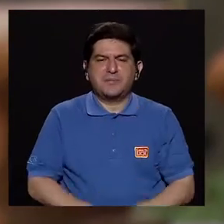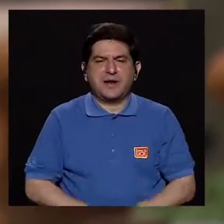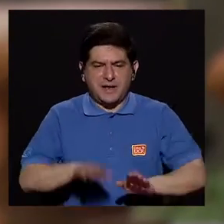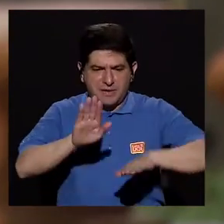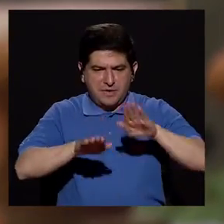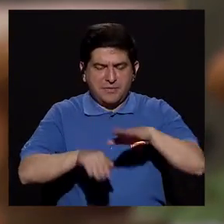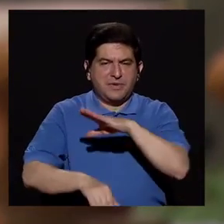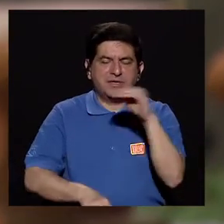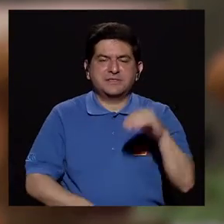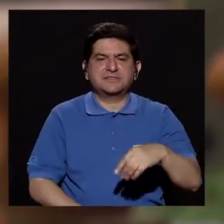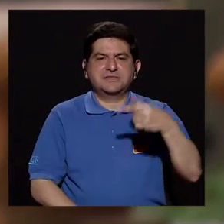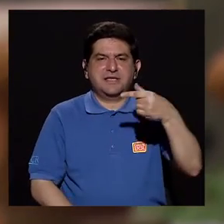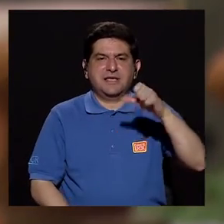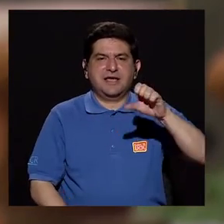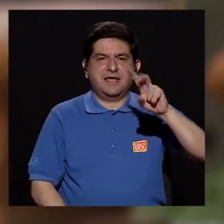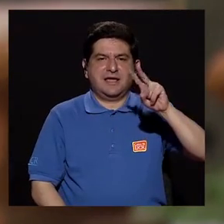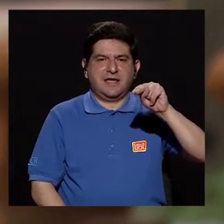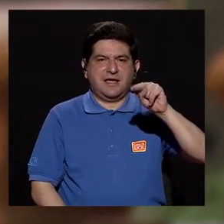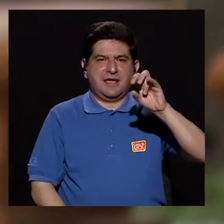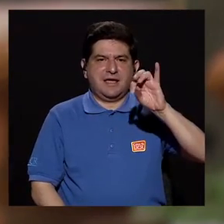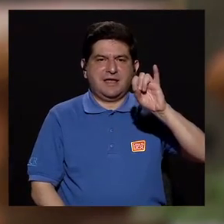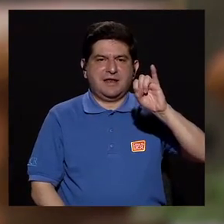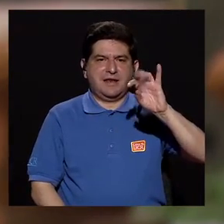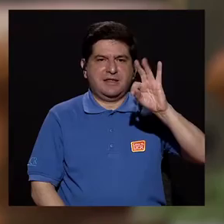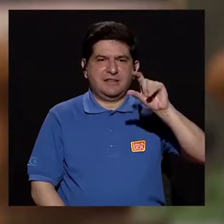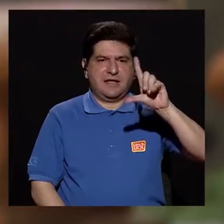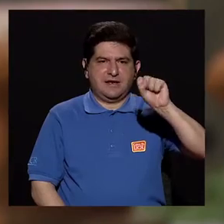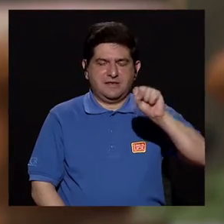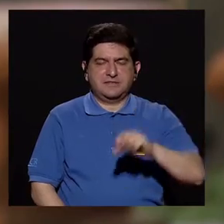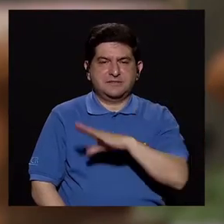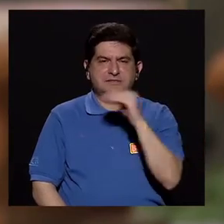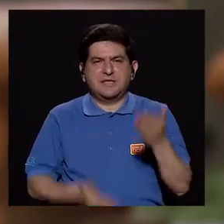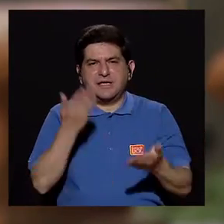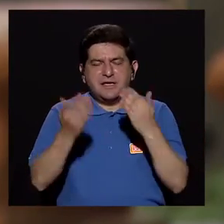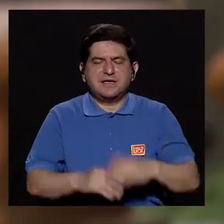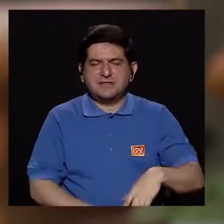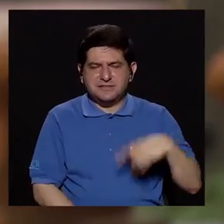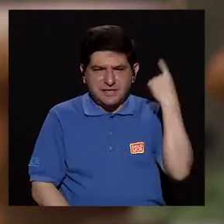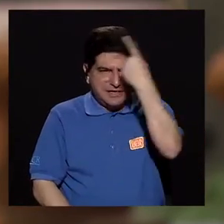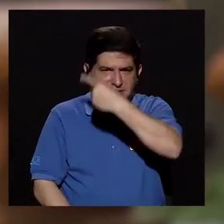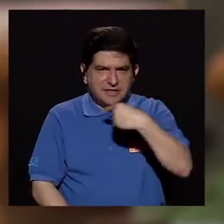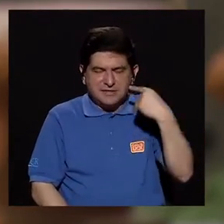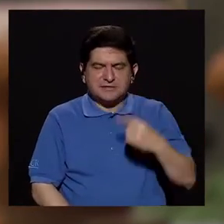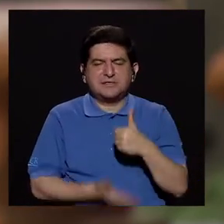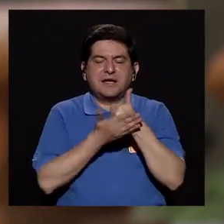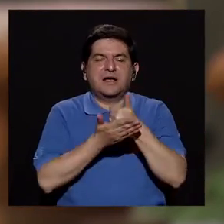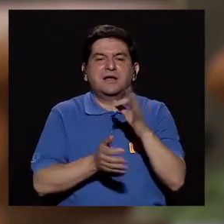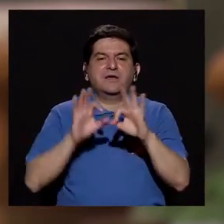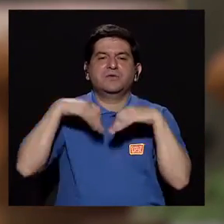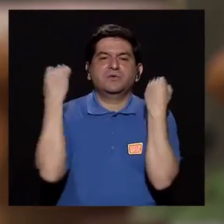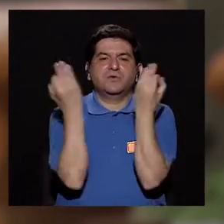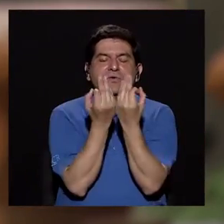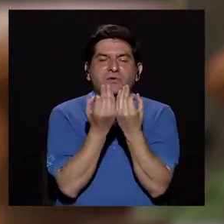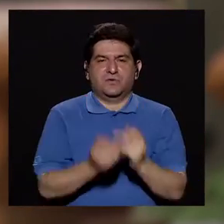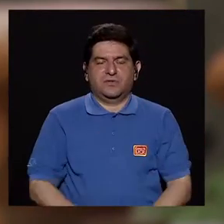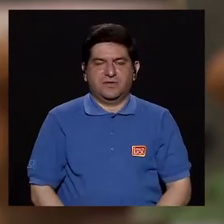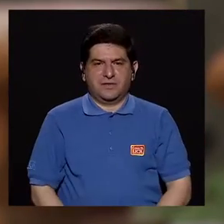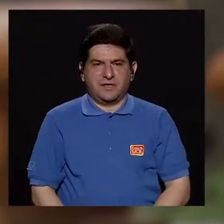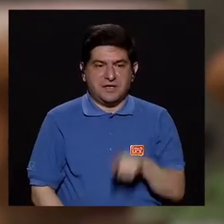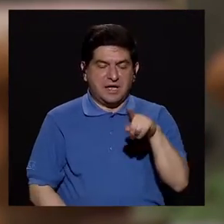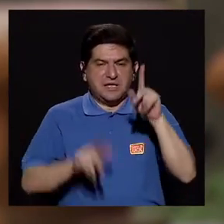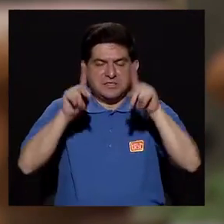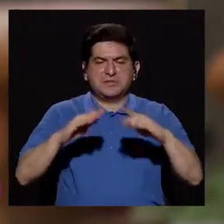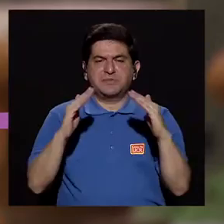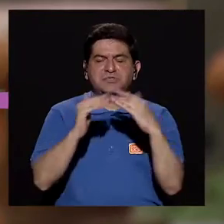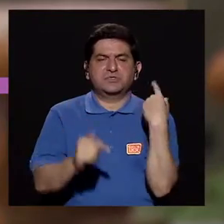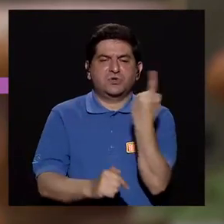plantas de los pies y genitales. Y para la piel cabelluda, tal vez sería bueno contar con la ayuda de algún familiar que les pueda ayudar. Si